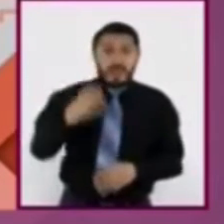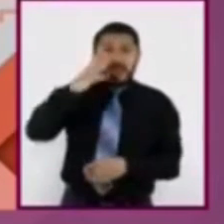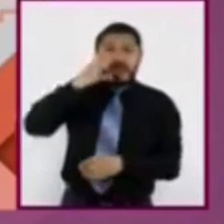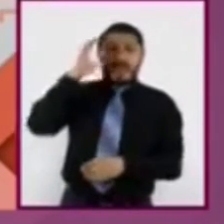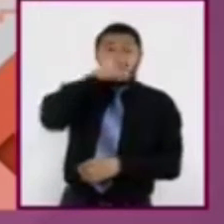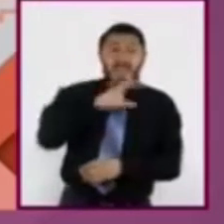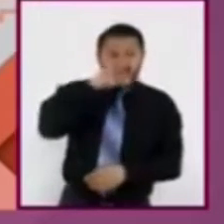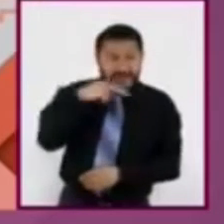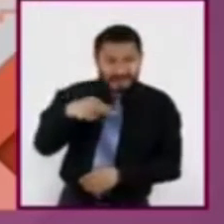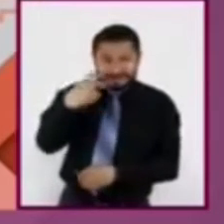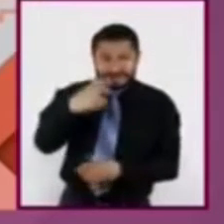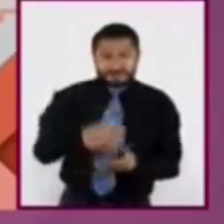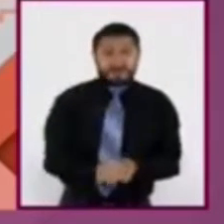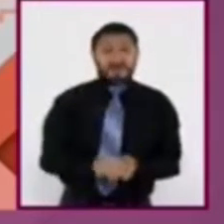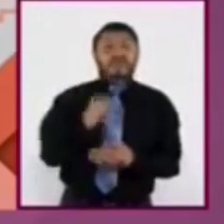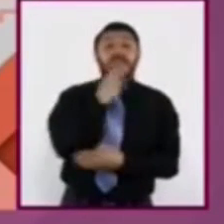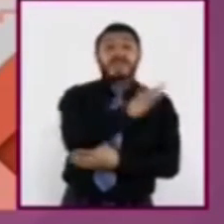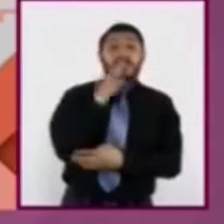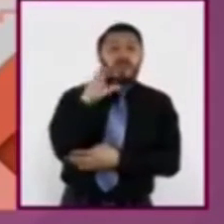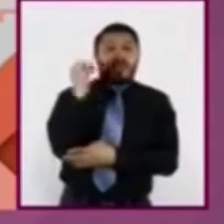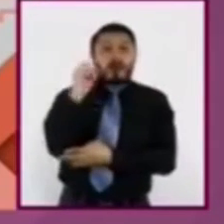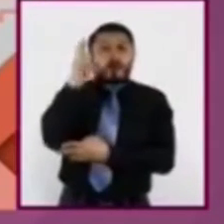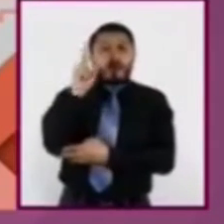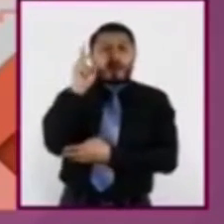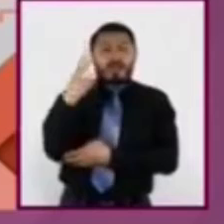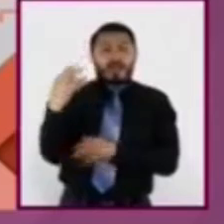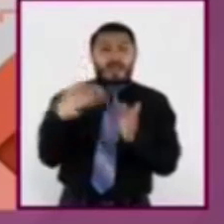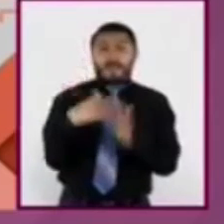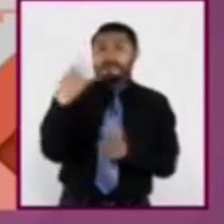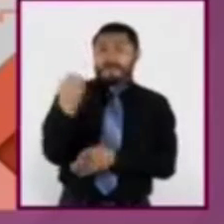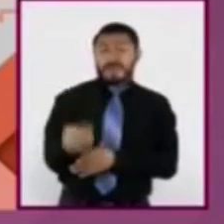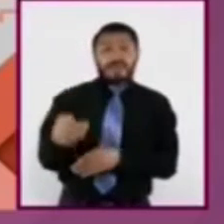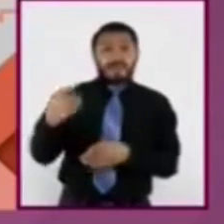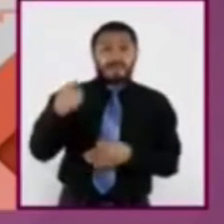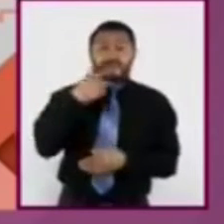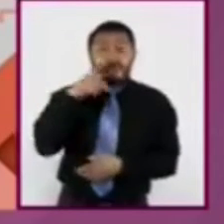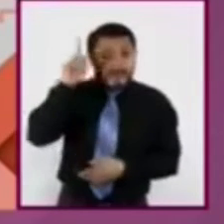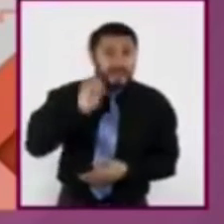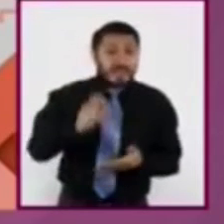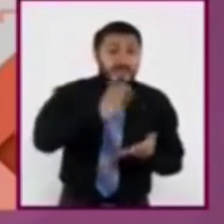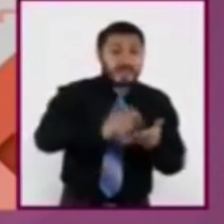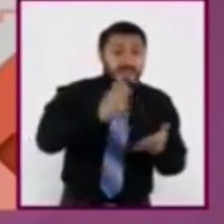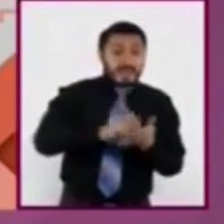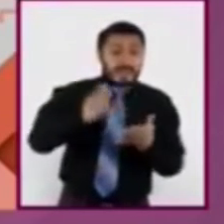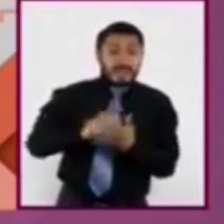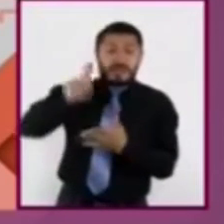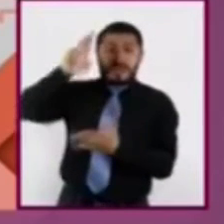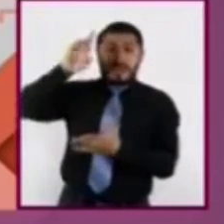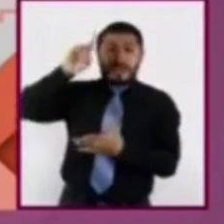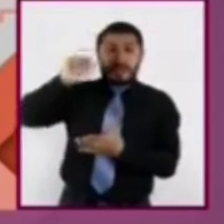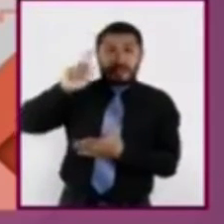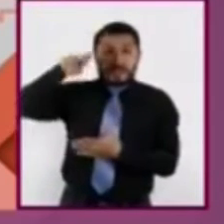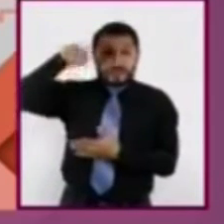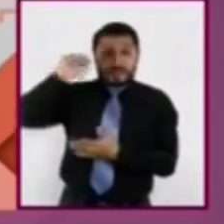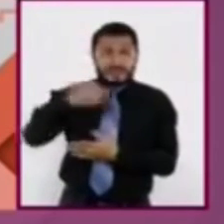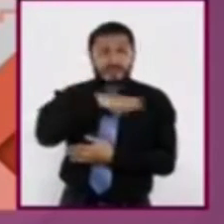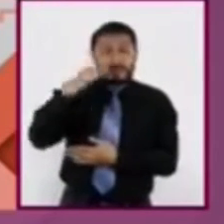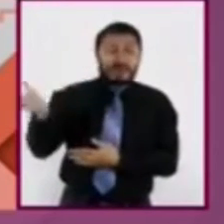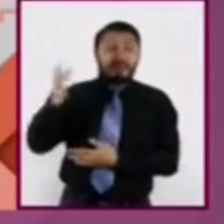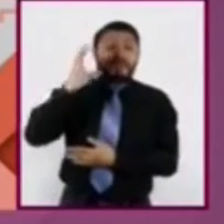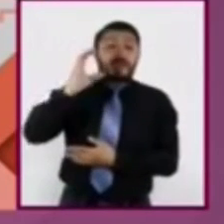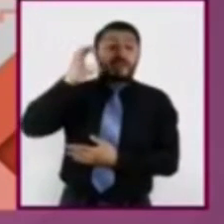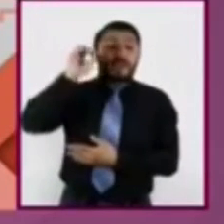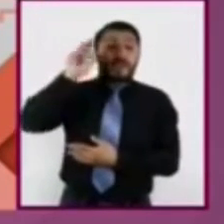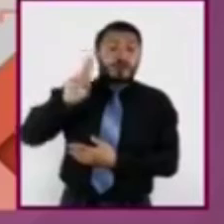con fecha octubre 30 de 2009. Y la autora es Dauna Holter. Recuerda que lo importante del